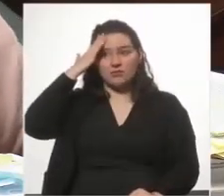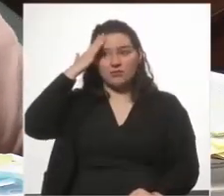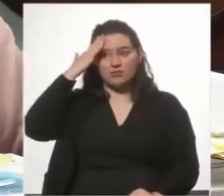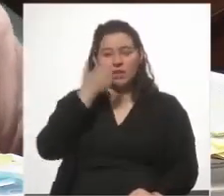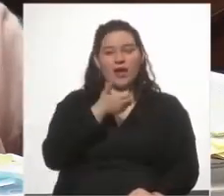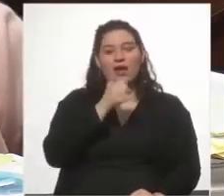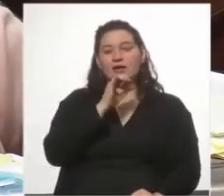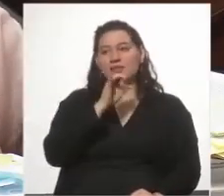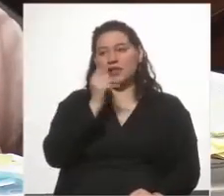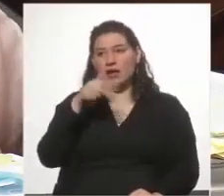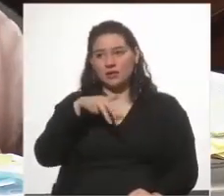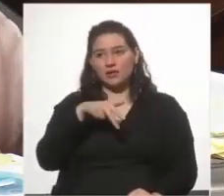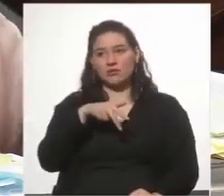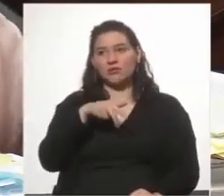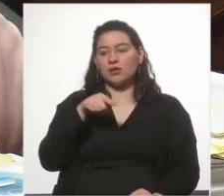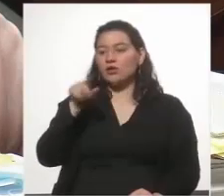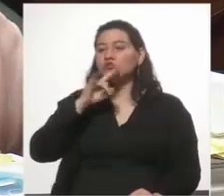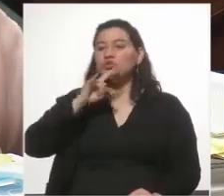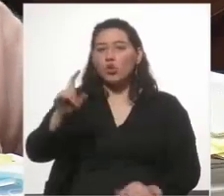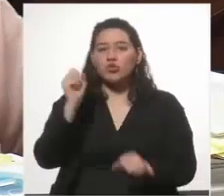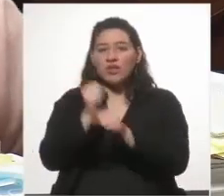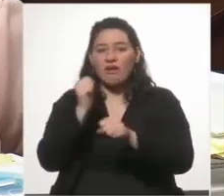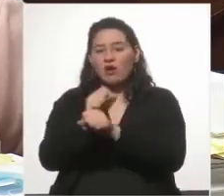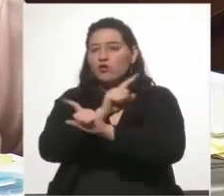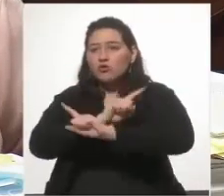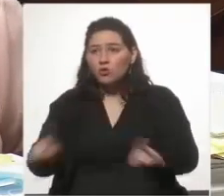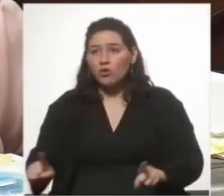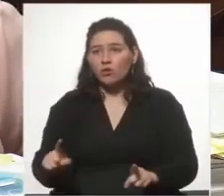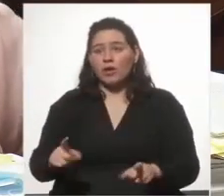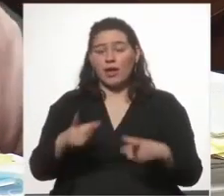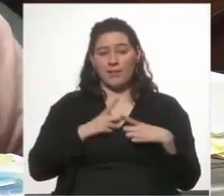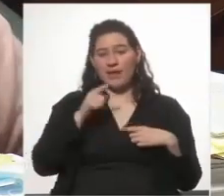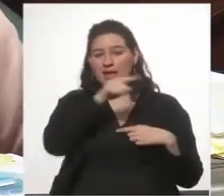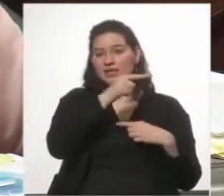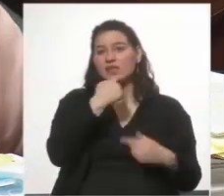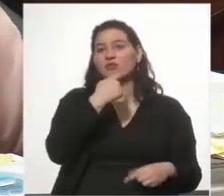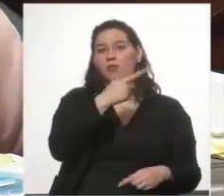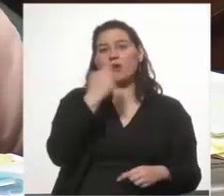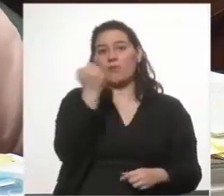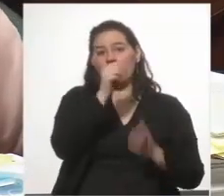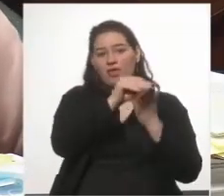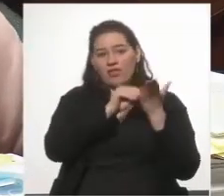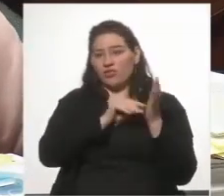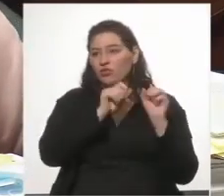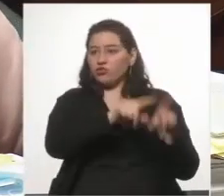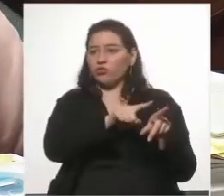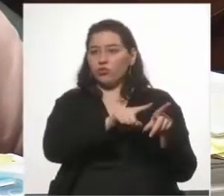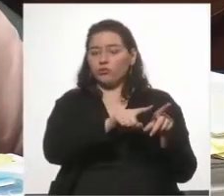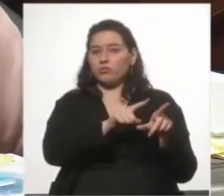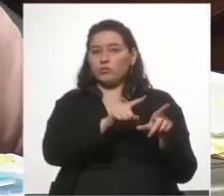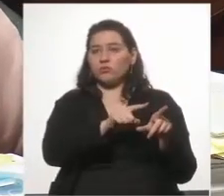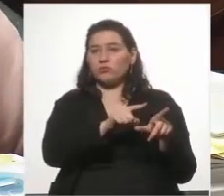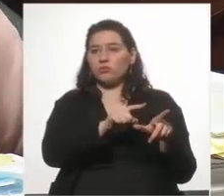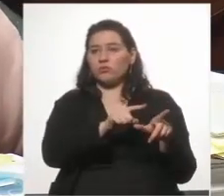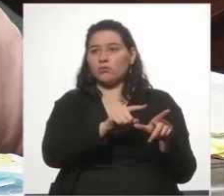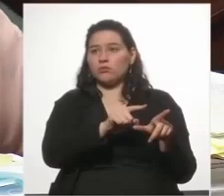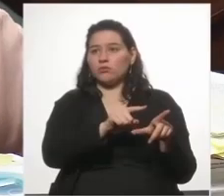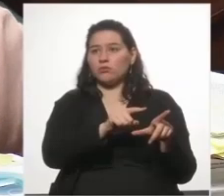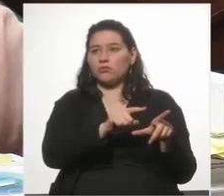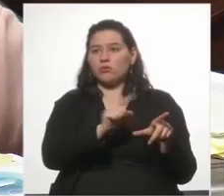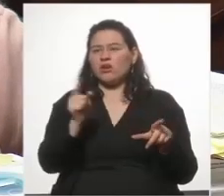Ciaín, lo sabía que no le correspondía a él el turno. Esperé que lo dijera a ella porque fue un dato que tenía ella. ¿No es